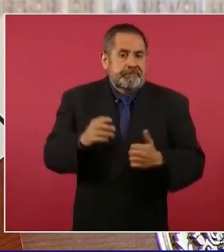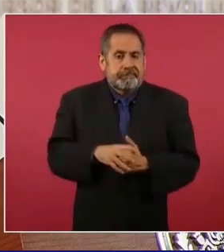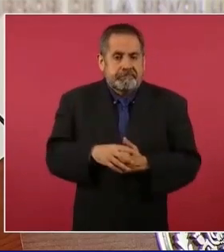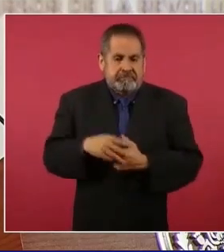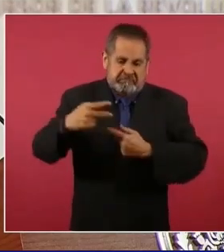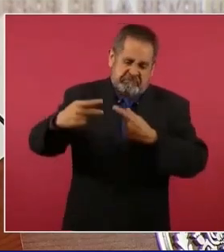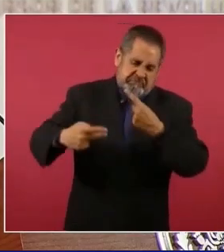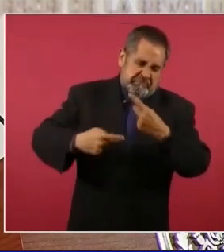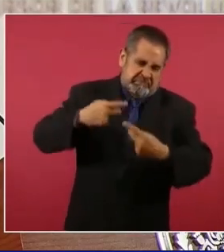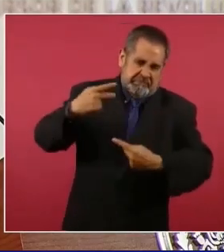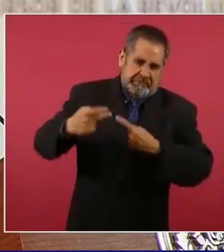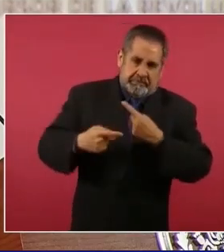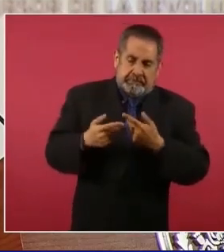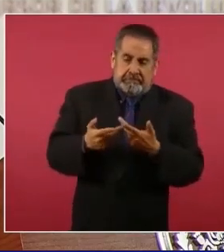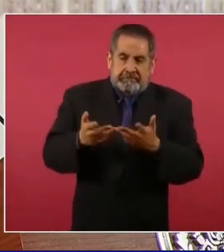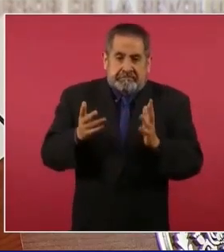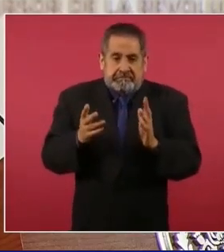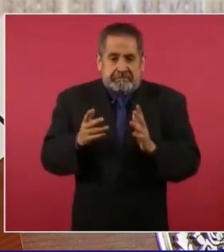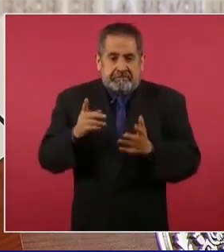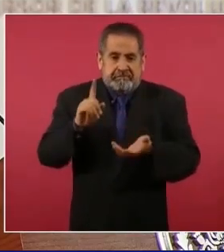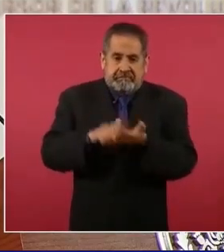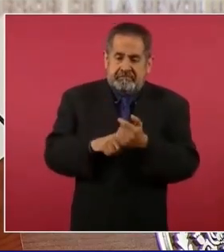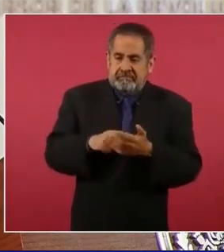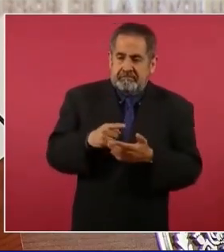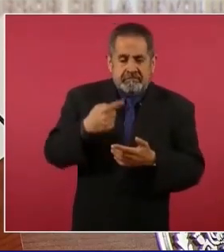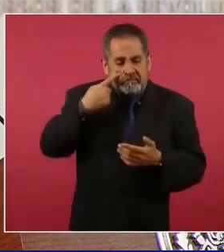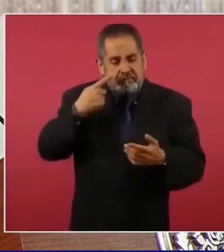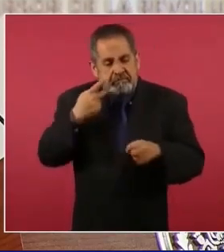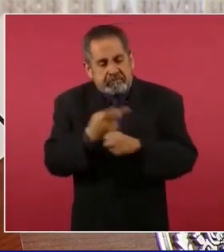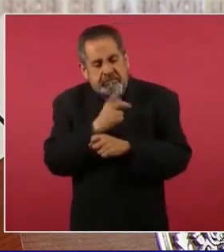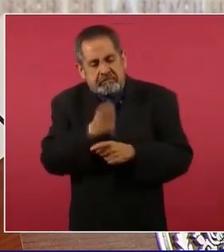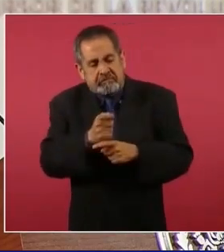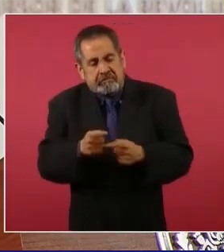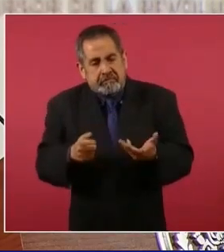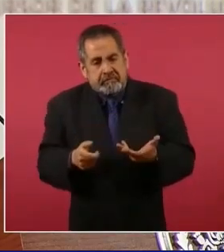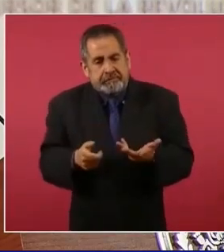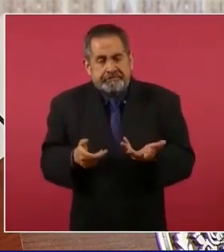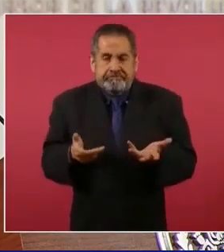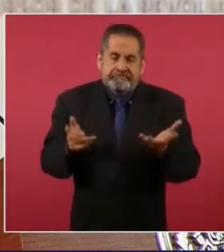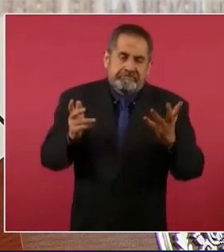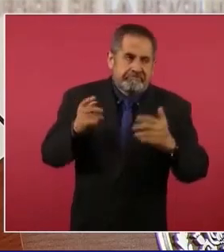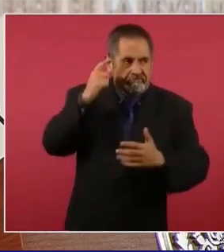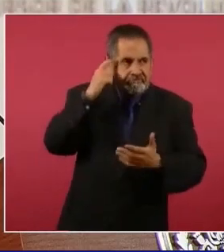cuestionar o me va a pedir cuentas por la nota,